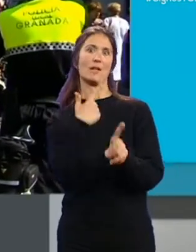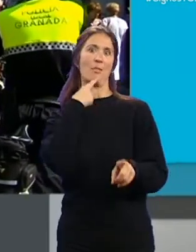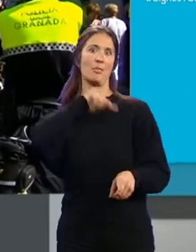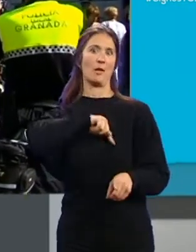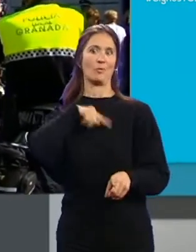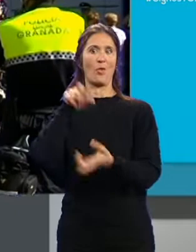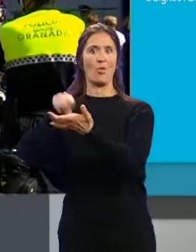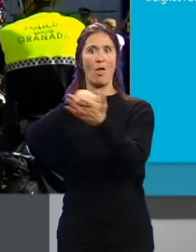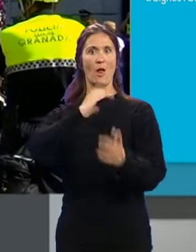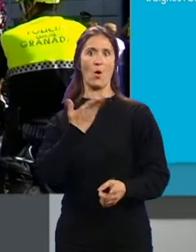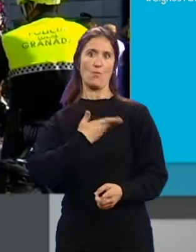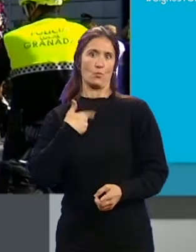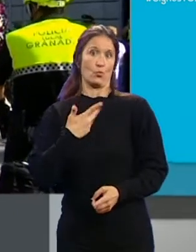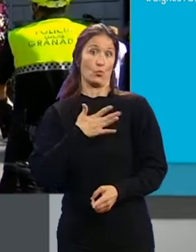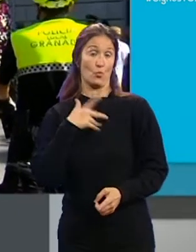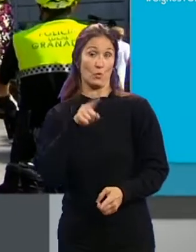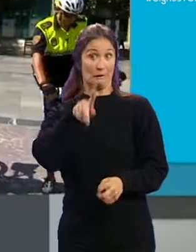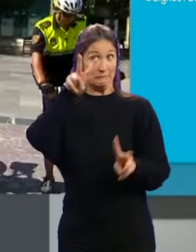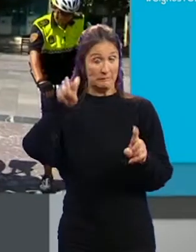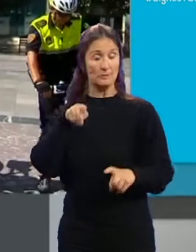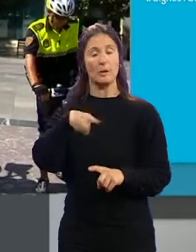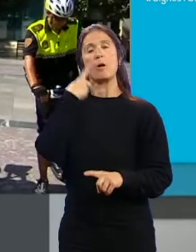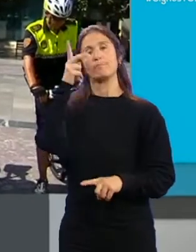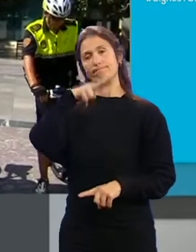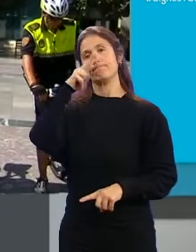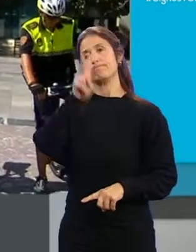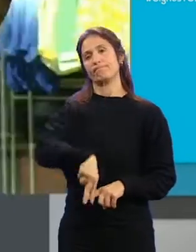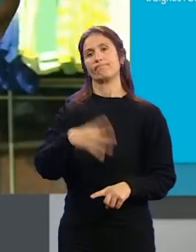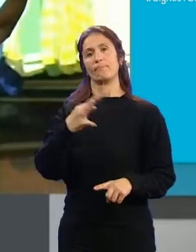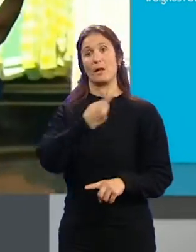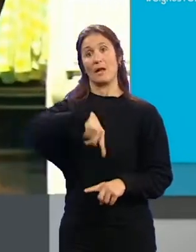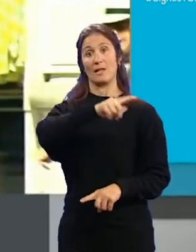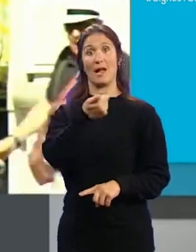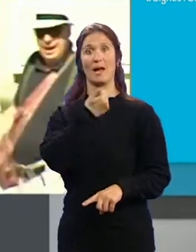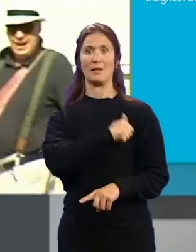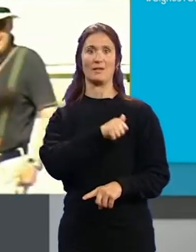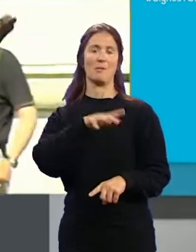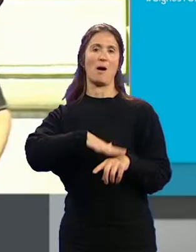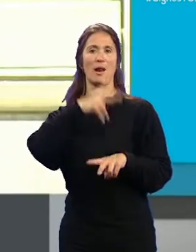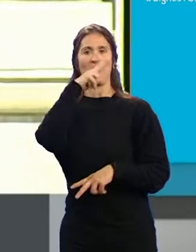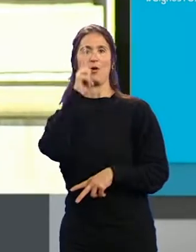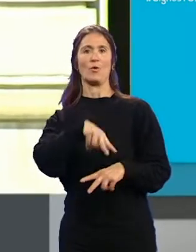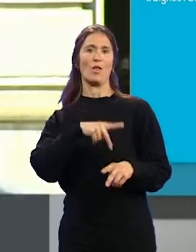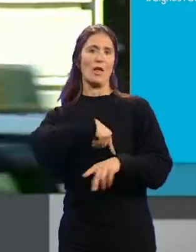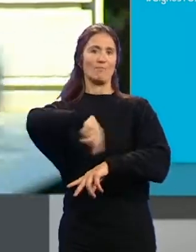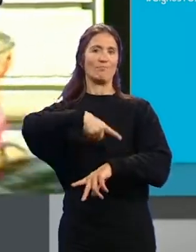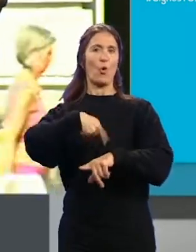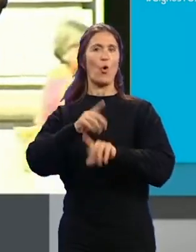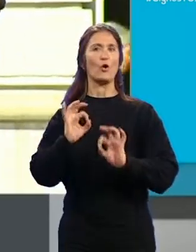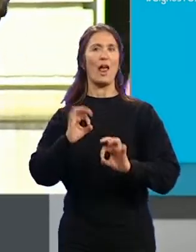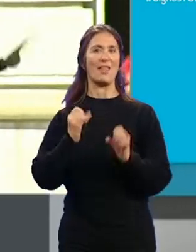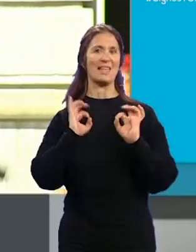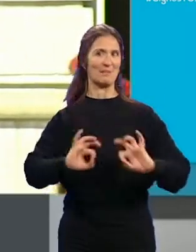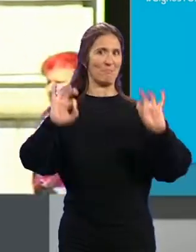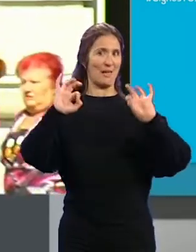de los ciudadanos. En este sentido también ha valorado... ...la apuesta de los agentes... ...para el reconocimiento de las jornadas especiales...